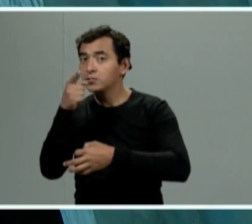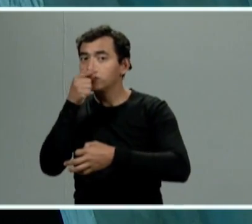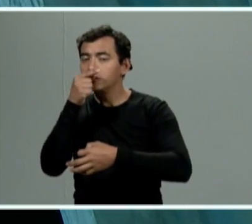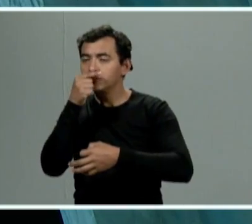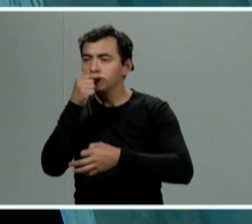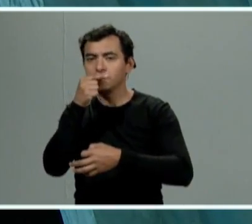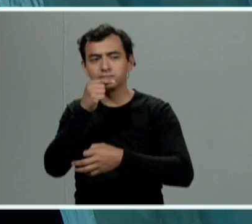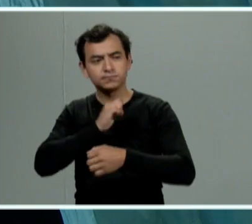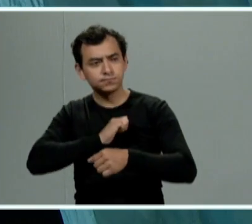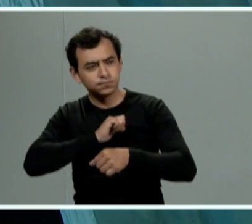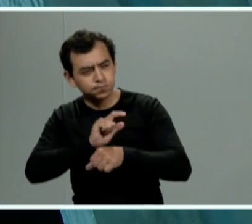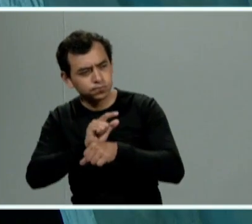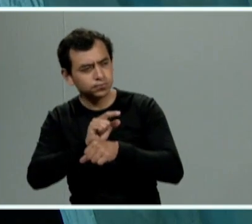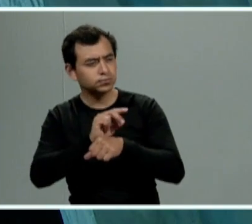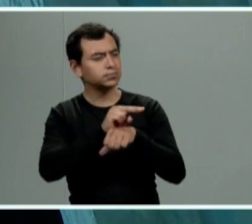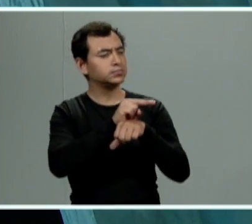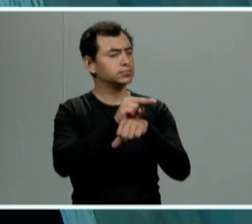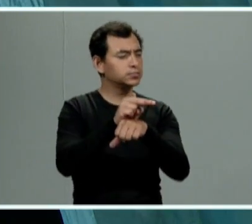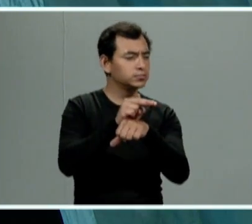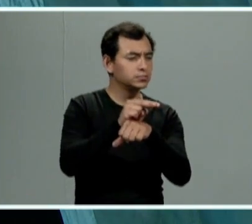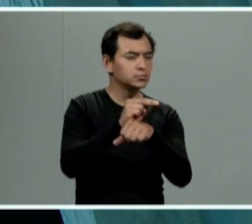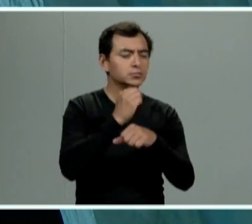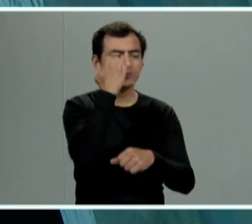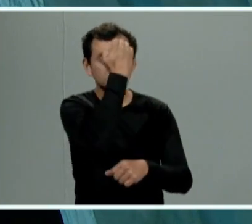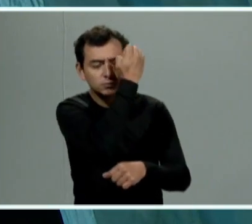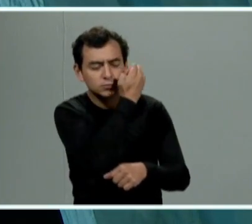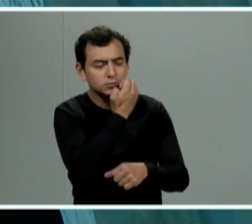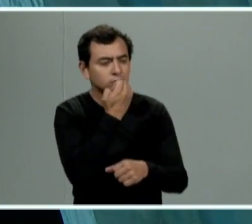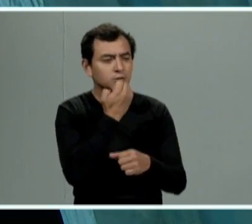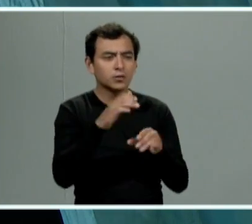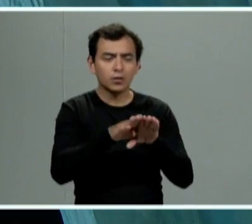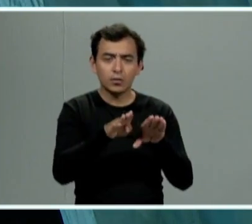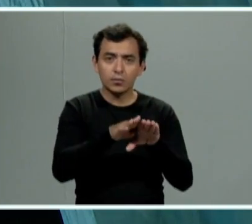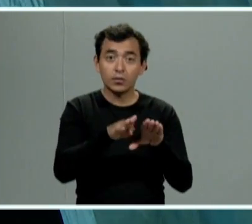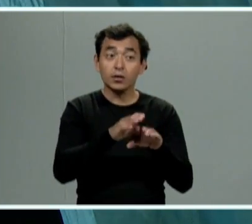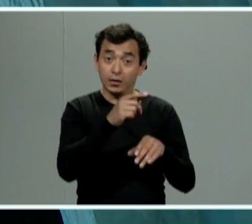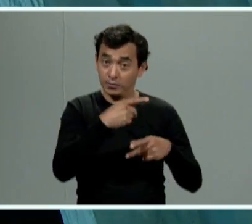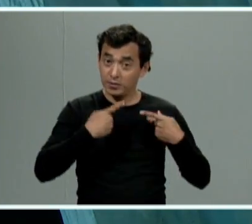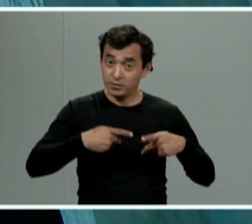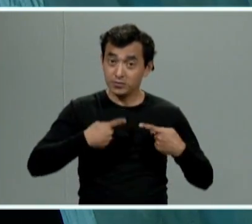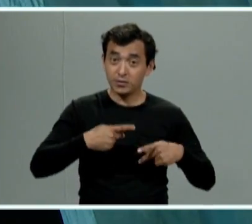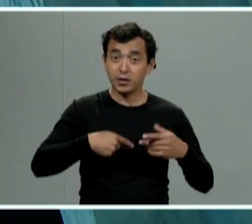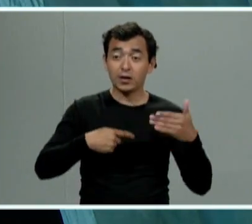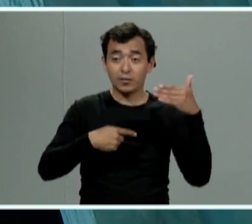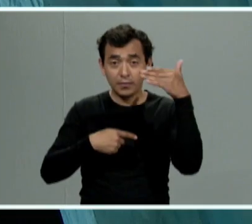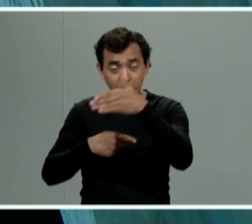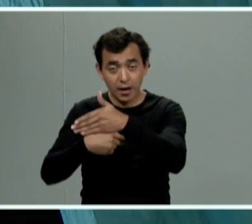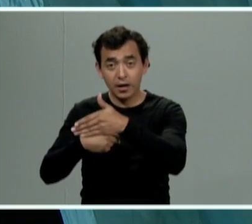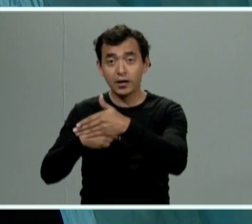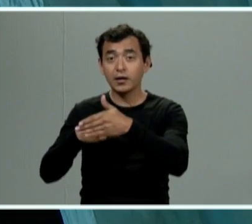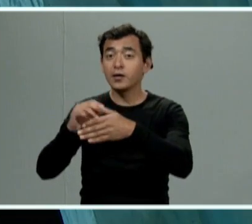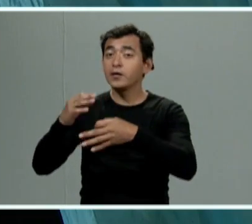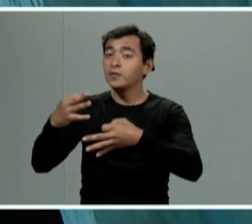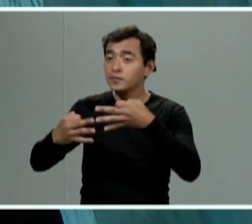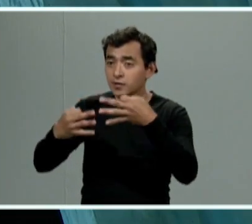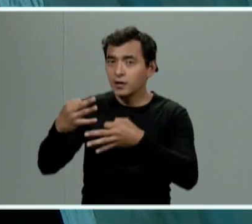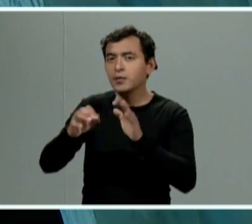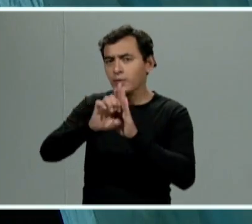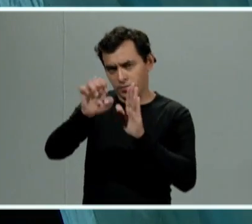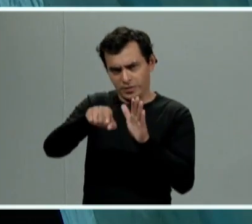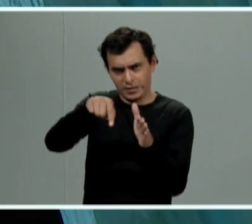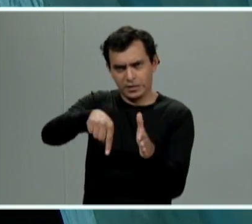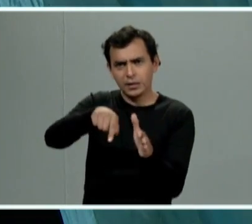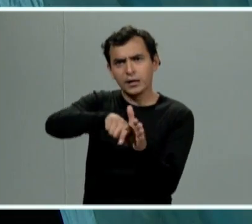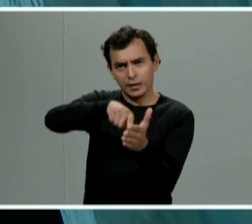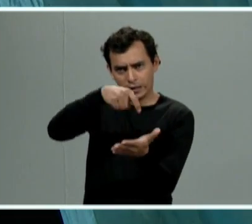de la víctima por lo tanto la víctima acude ante el ministerio público ante la fiscalía en este caso llámese jalapa en